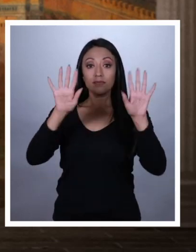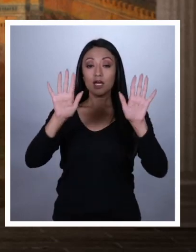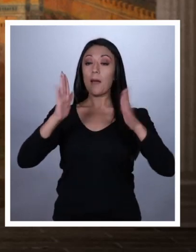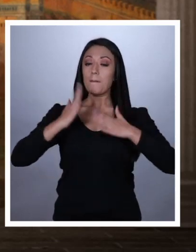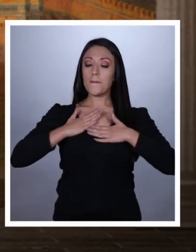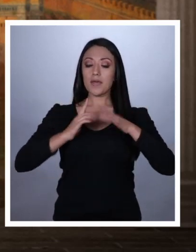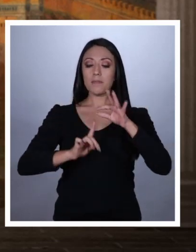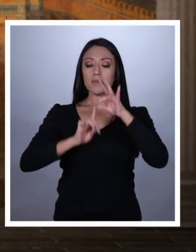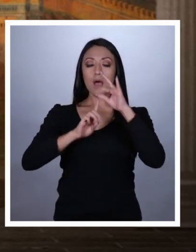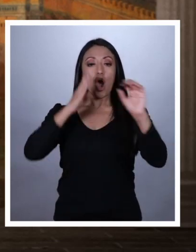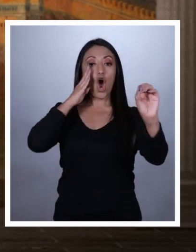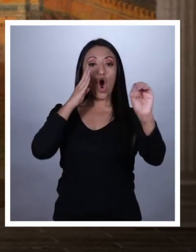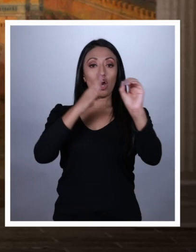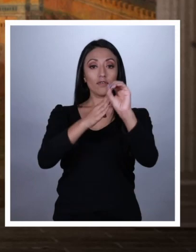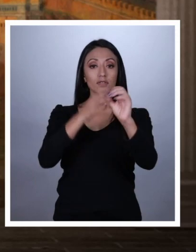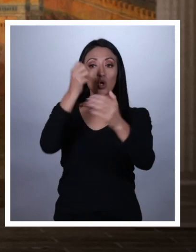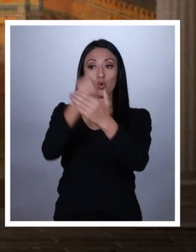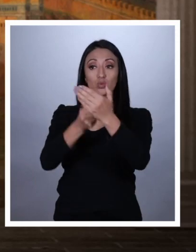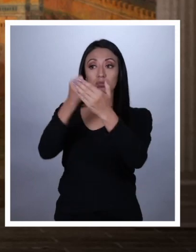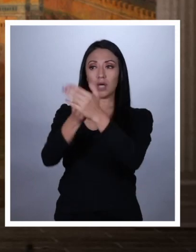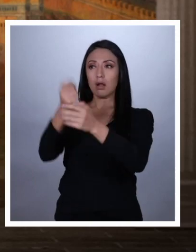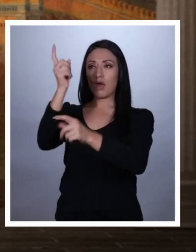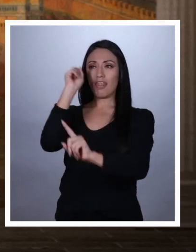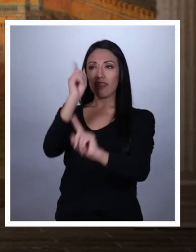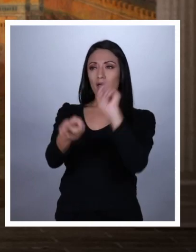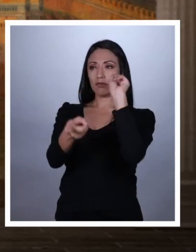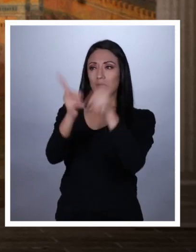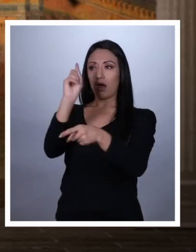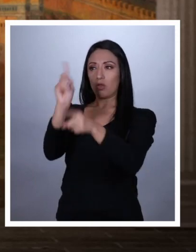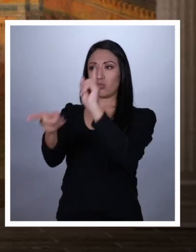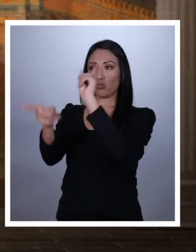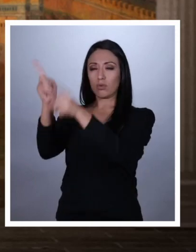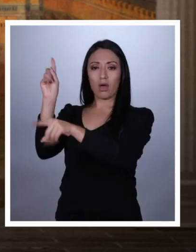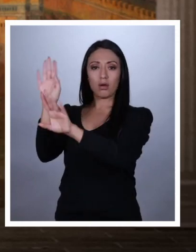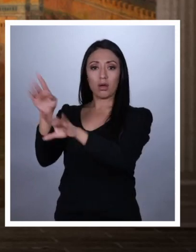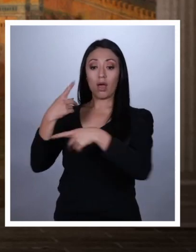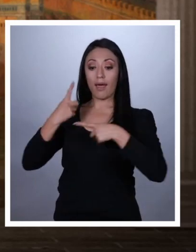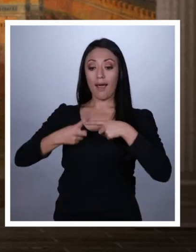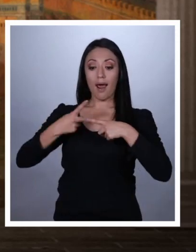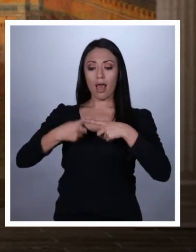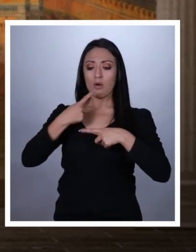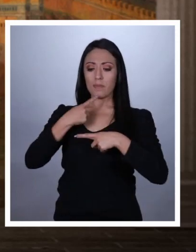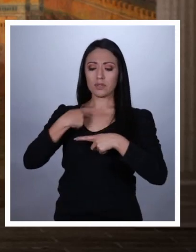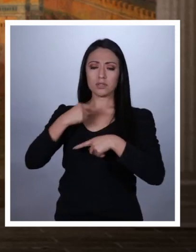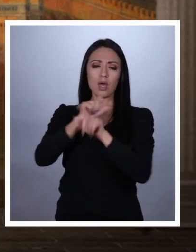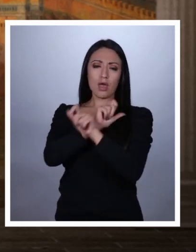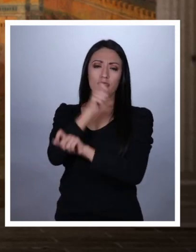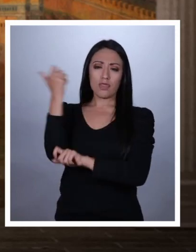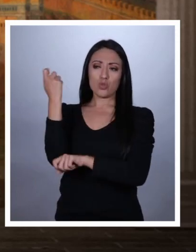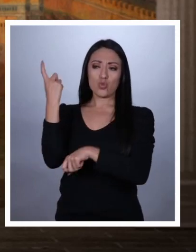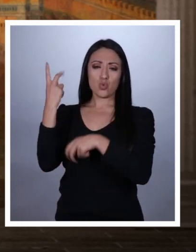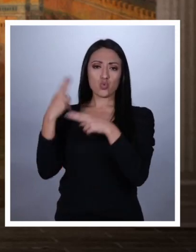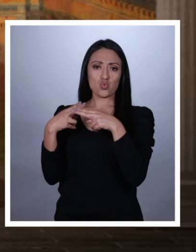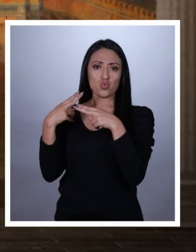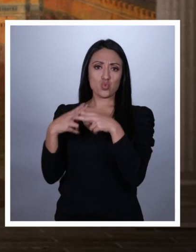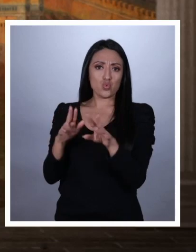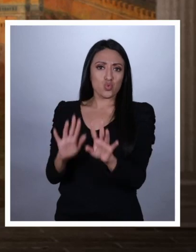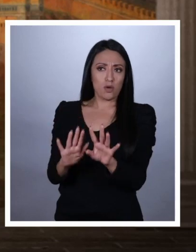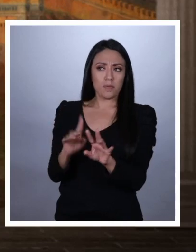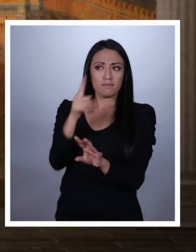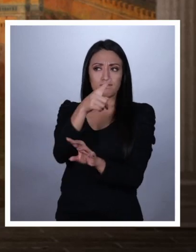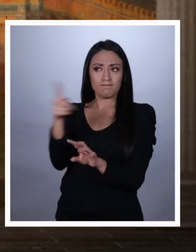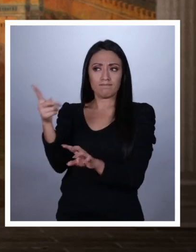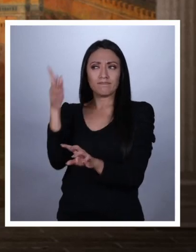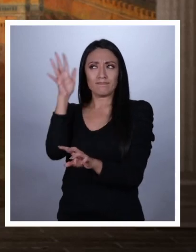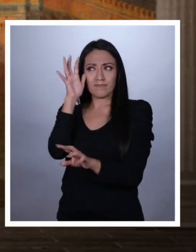Mi principal objetivo era combatir a la tiranía, pero los griegos me decían de otras formas aparte de democracia, porque